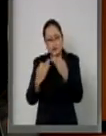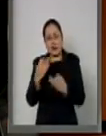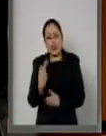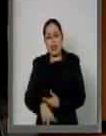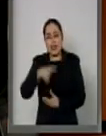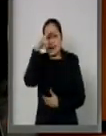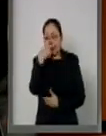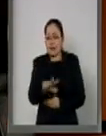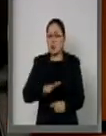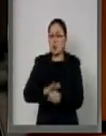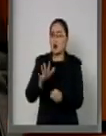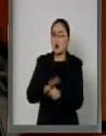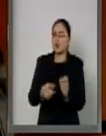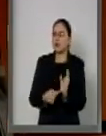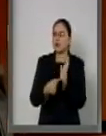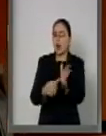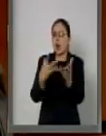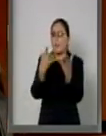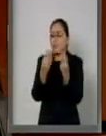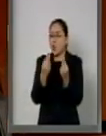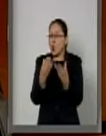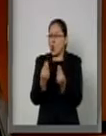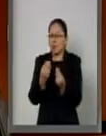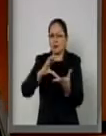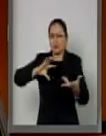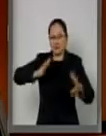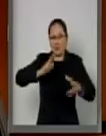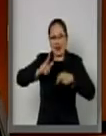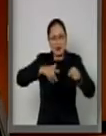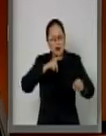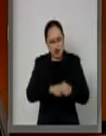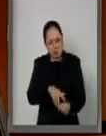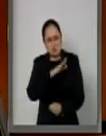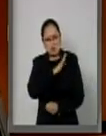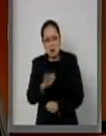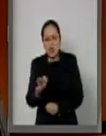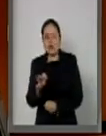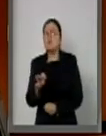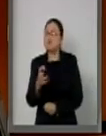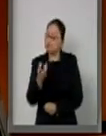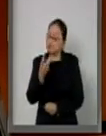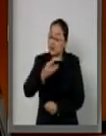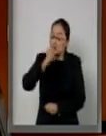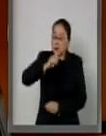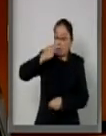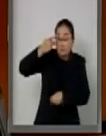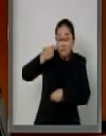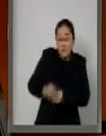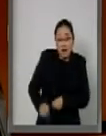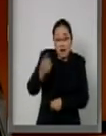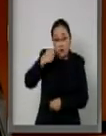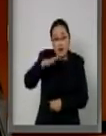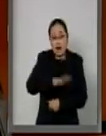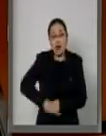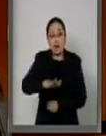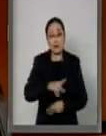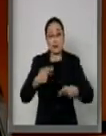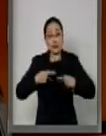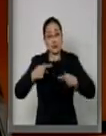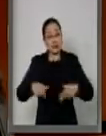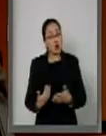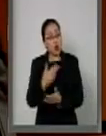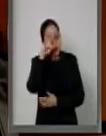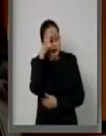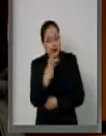encuentra expuesto a una gran variedad de desastres naturales que representan riesgos significativos para la población,